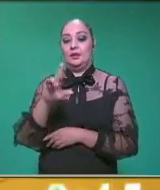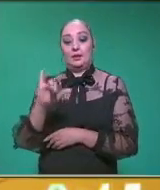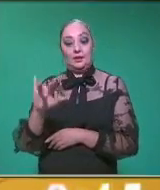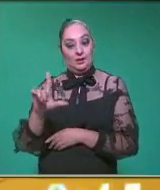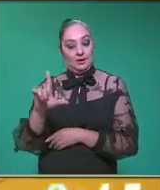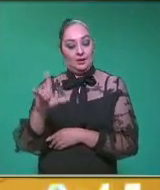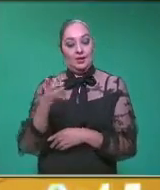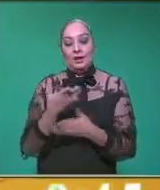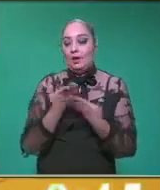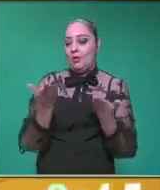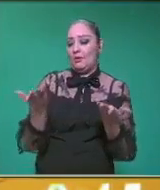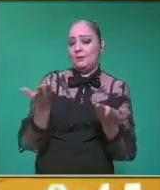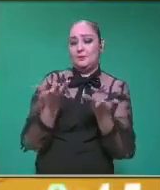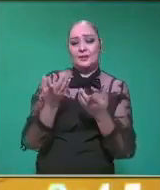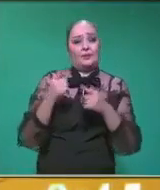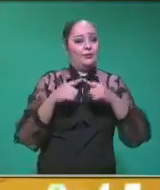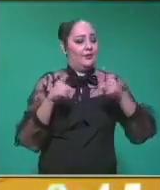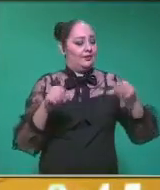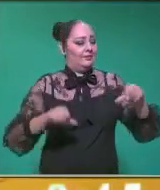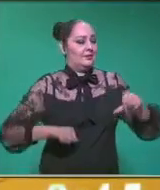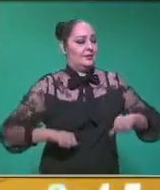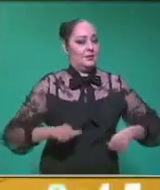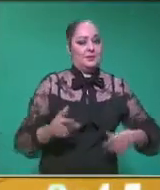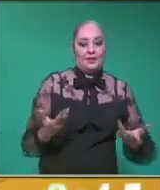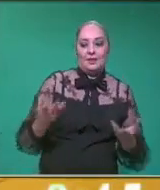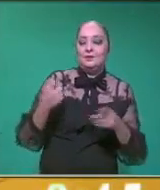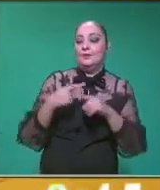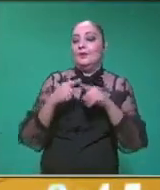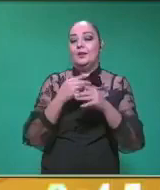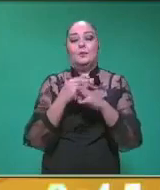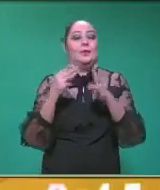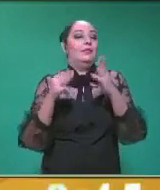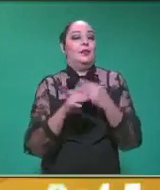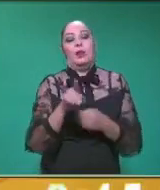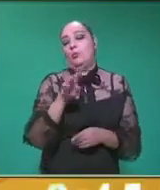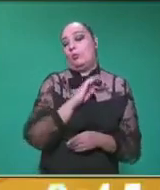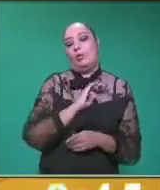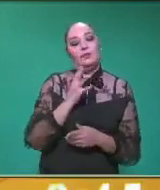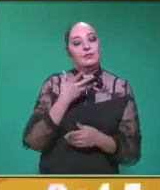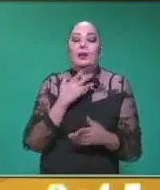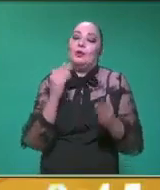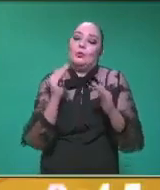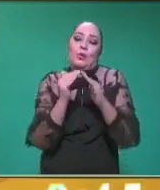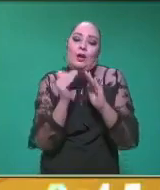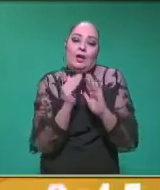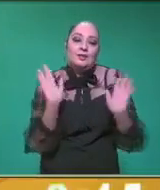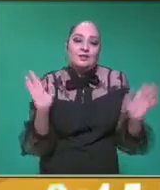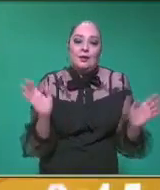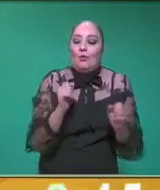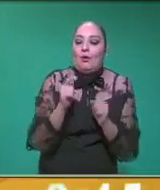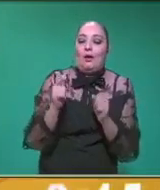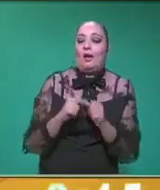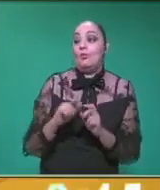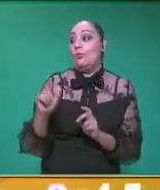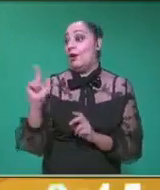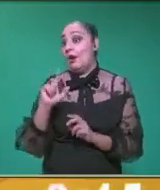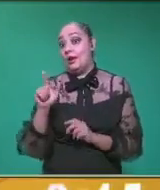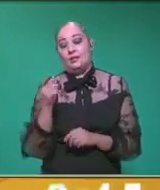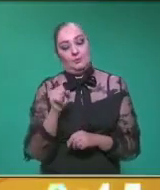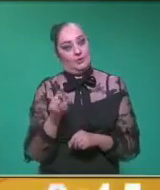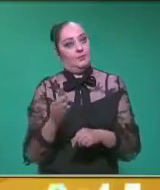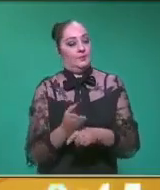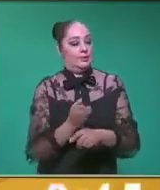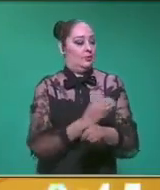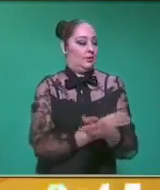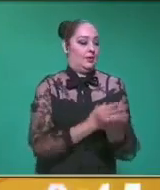hoy vamos a realizar diferentes actividades con material que es muy fácil de encontrar en casita. Y espero que junto con mi compañero,